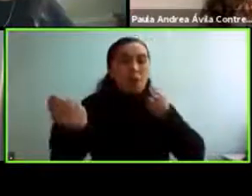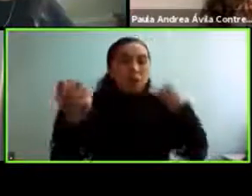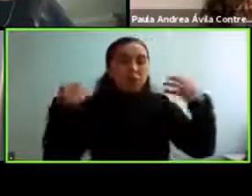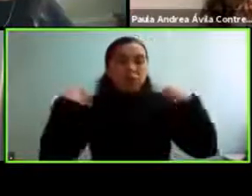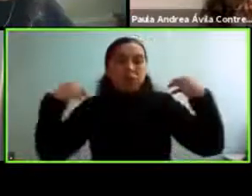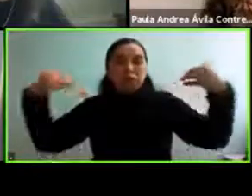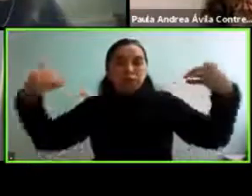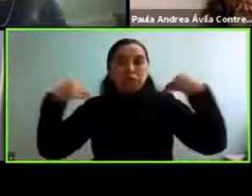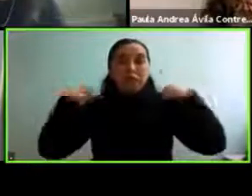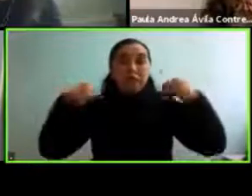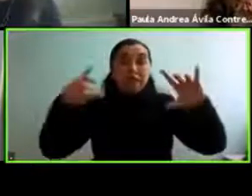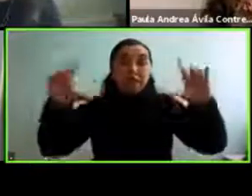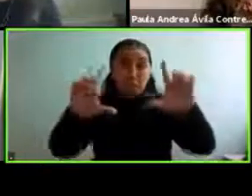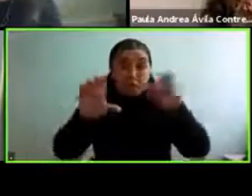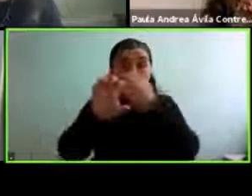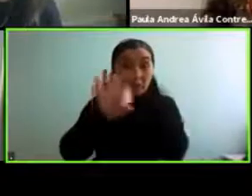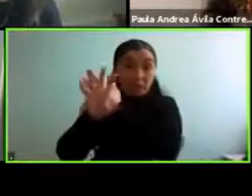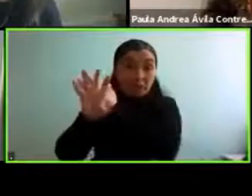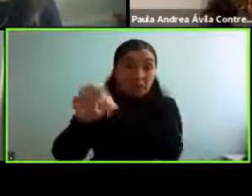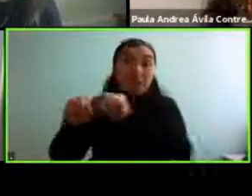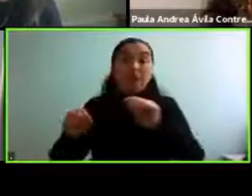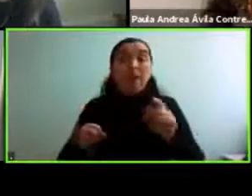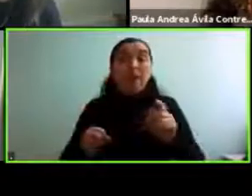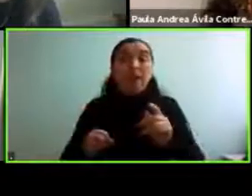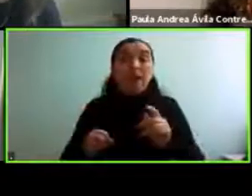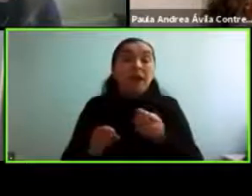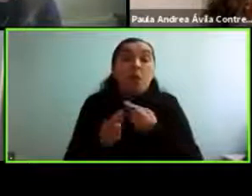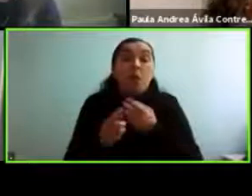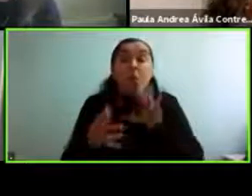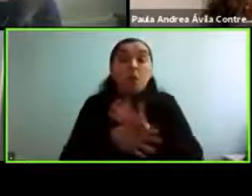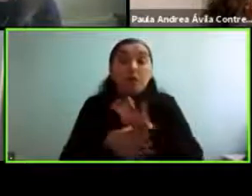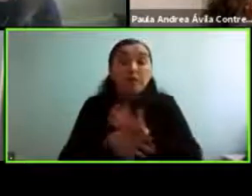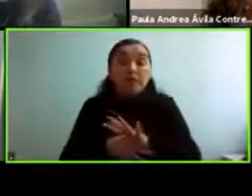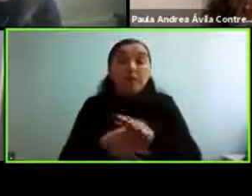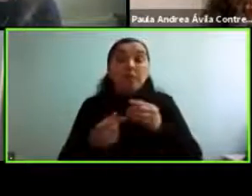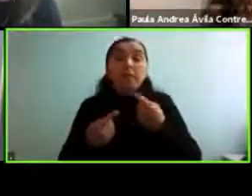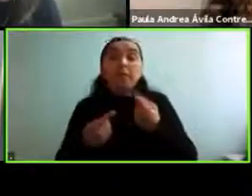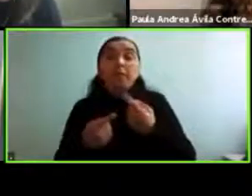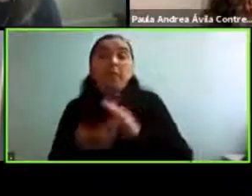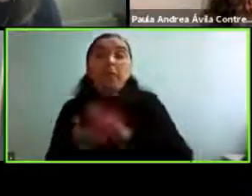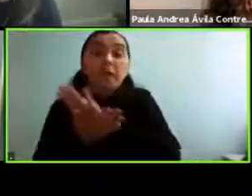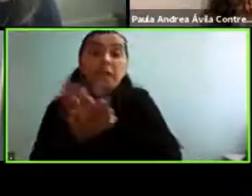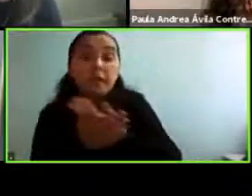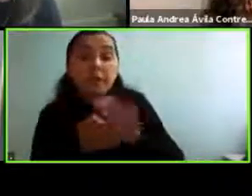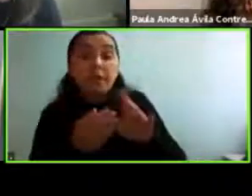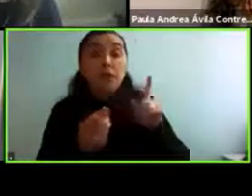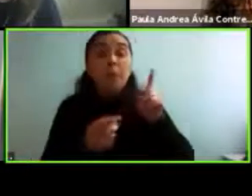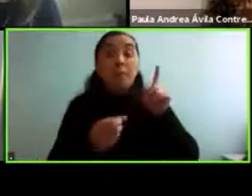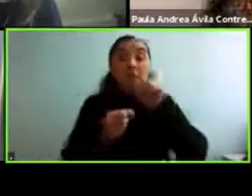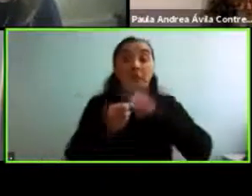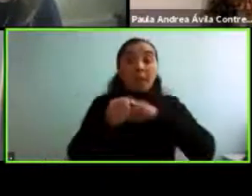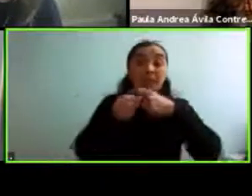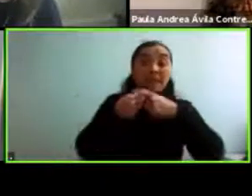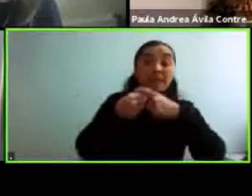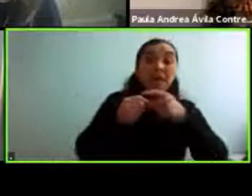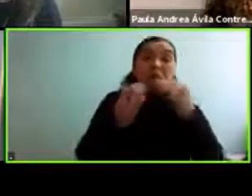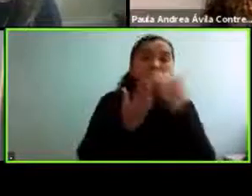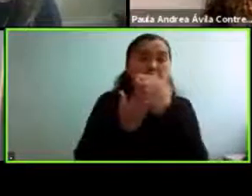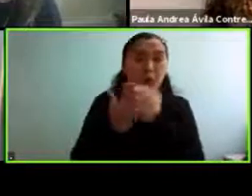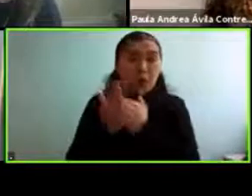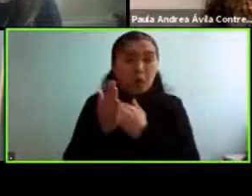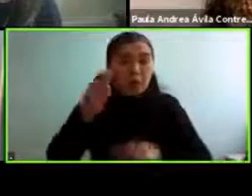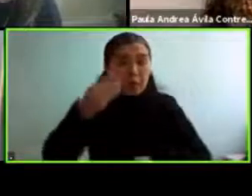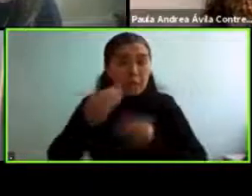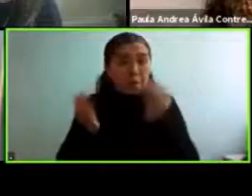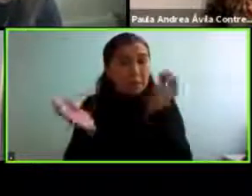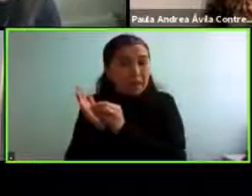videollamada juntarse con gente por ejemplo las personas que participaban en el programa y que en realidad no sé cómo se están organizando